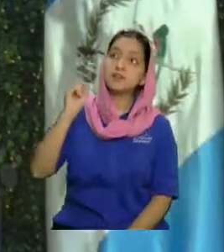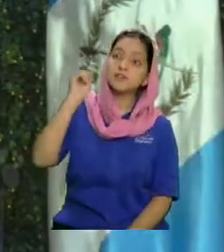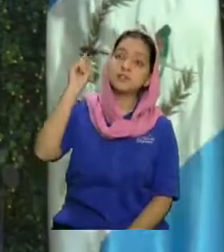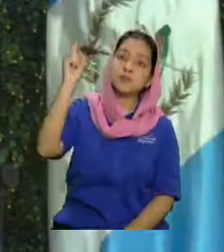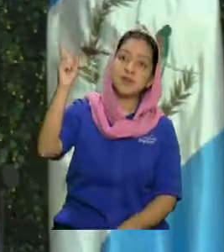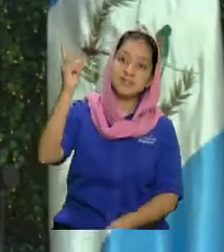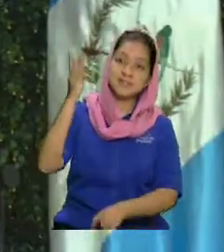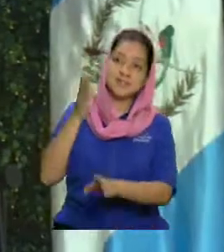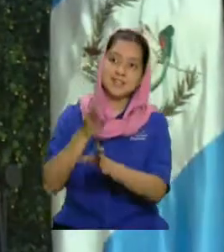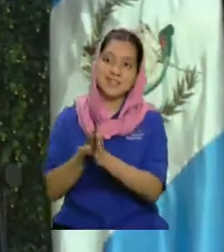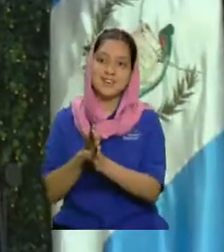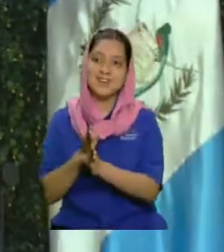no tú no tú